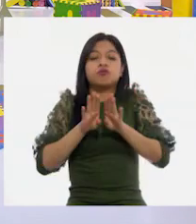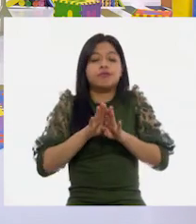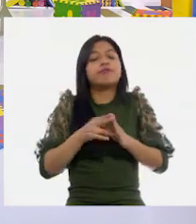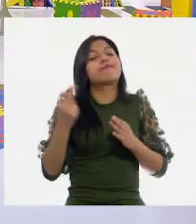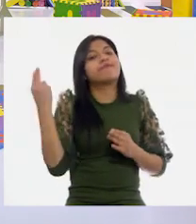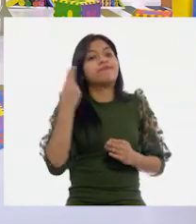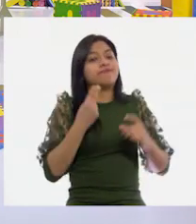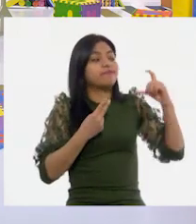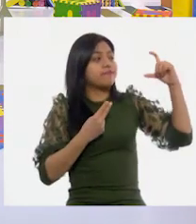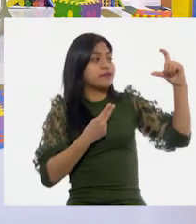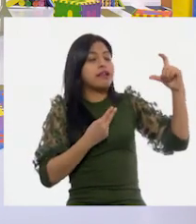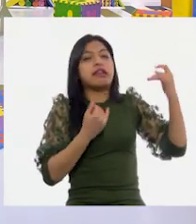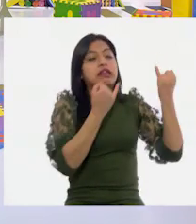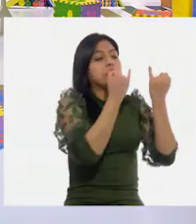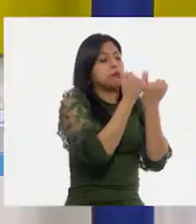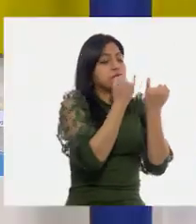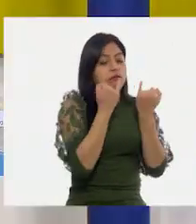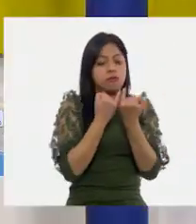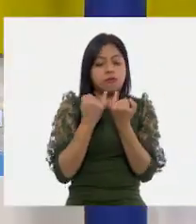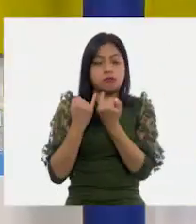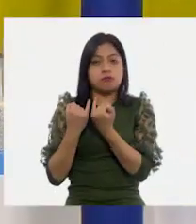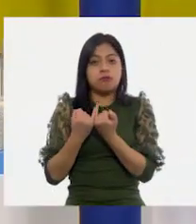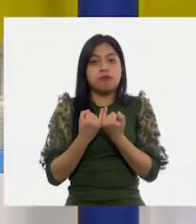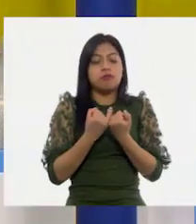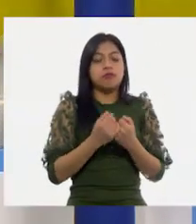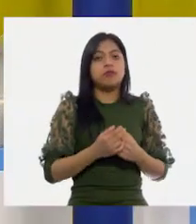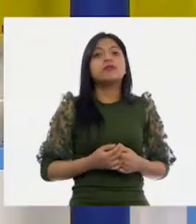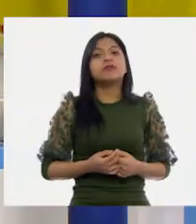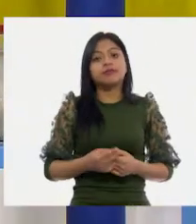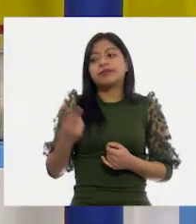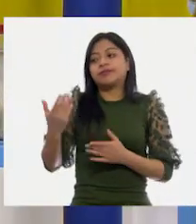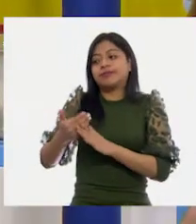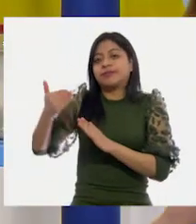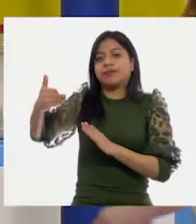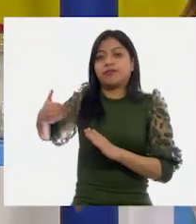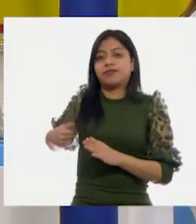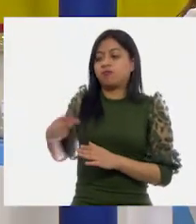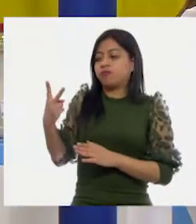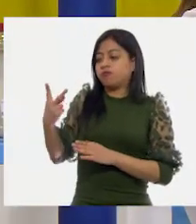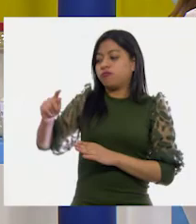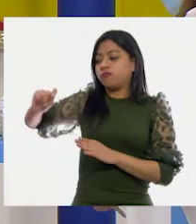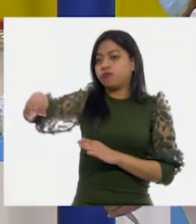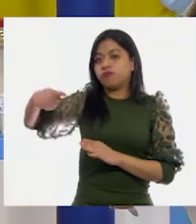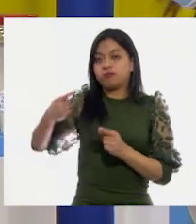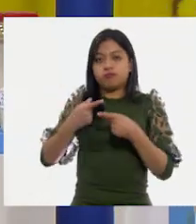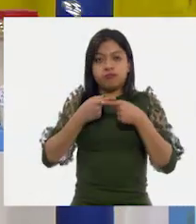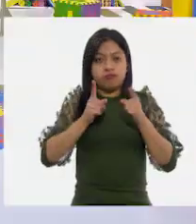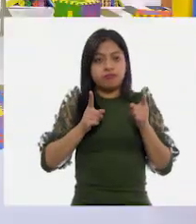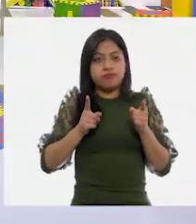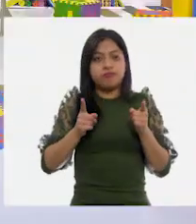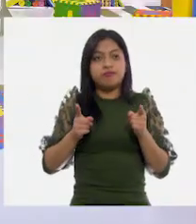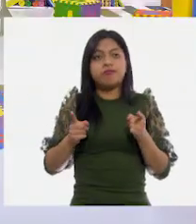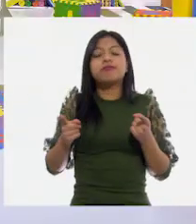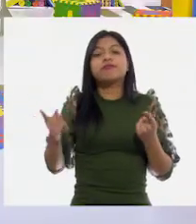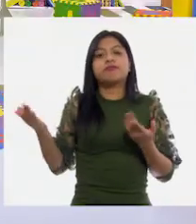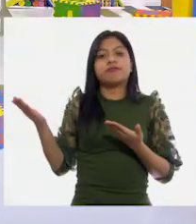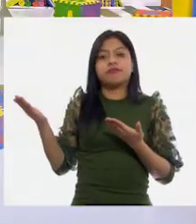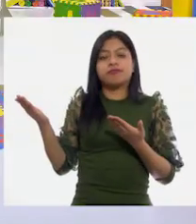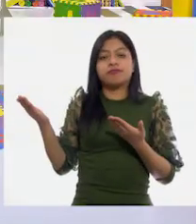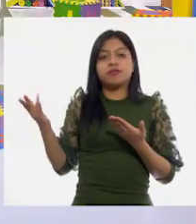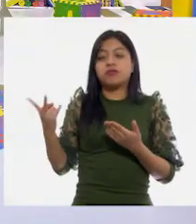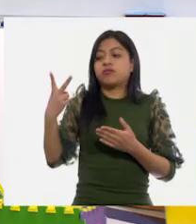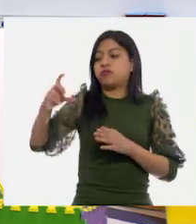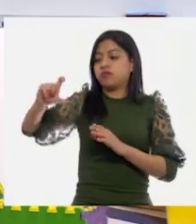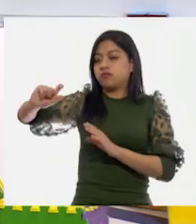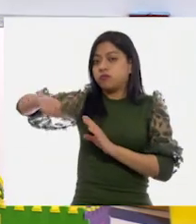o la misma cuchara. Como ocupamos cucharas diferentes, ¿qué fue lo que pasó? Yo ocupé esta